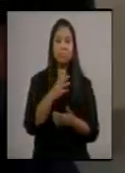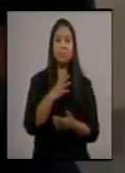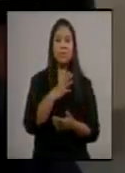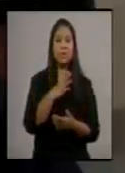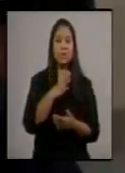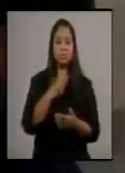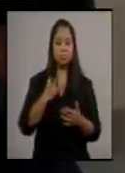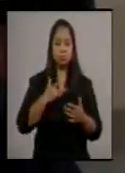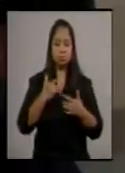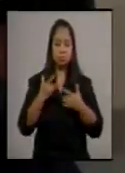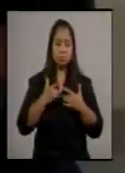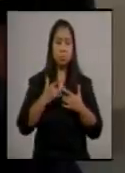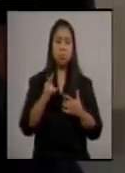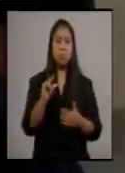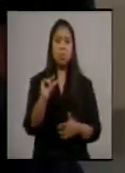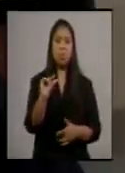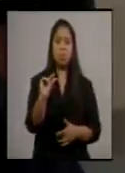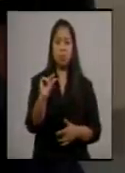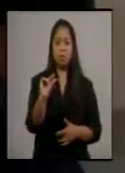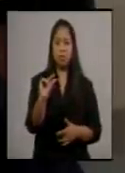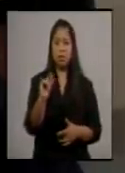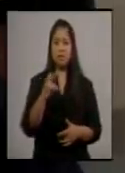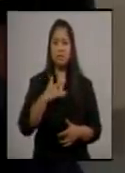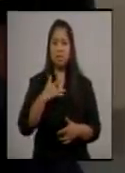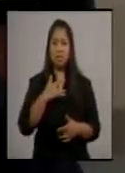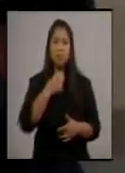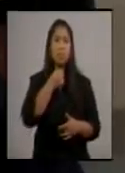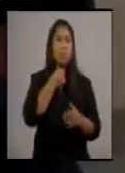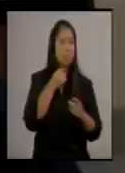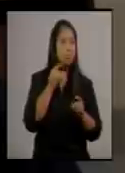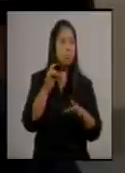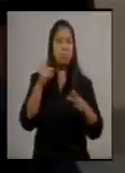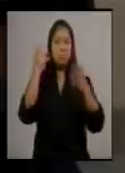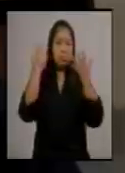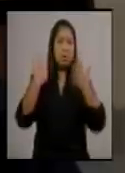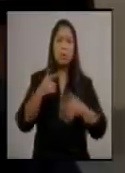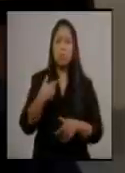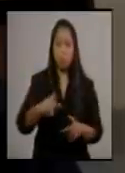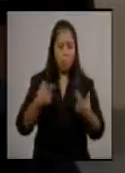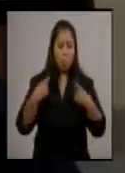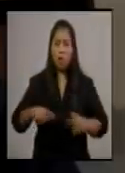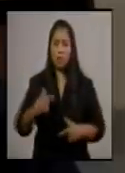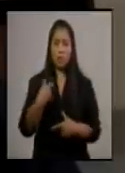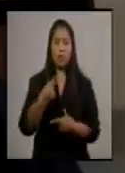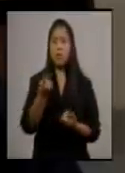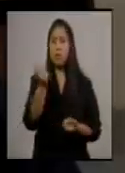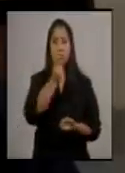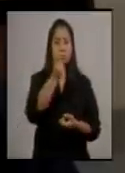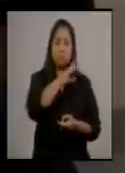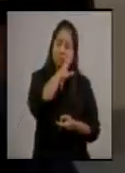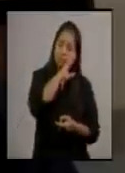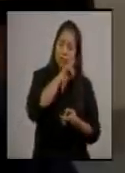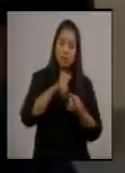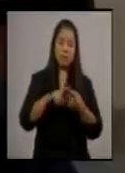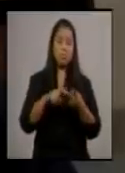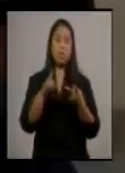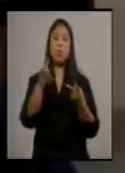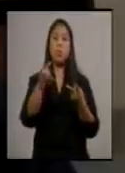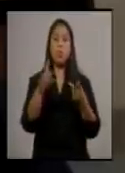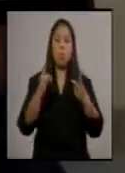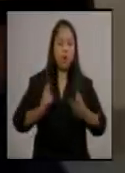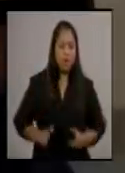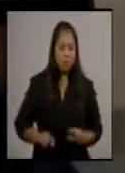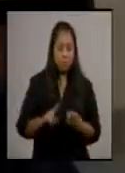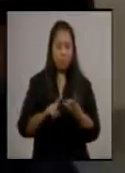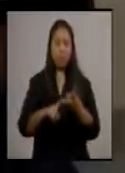sintomatología leve. A pesar del dolor del cuerpo, del insomnio, las molestias con la